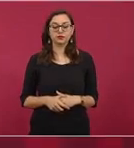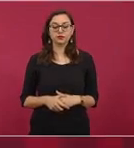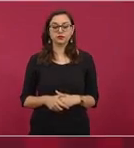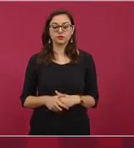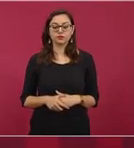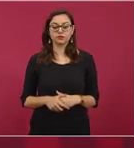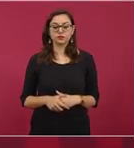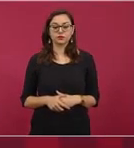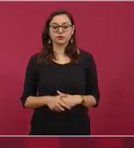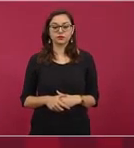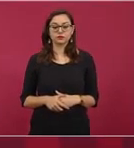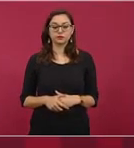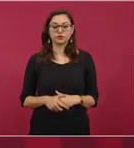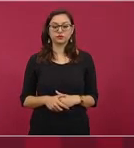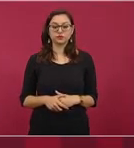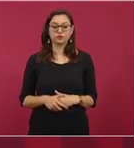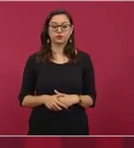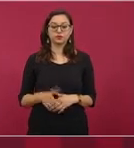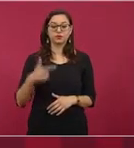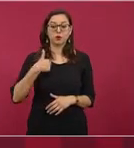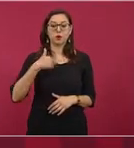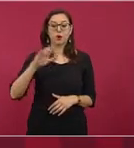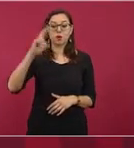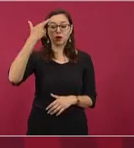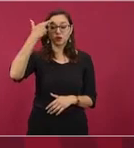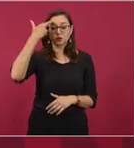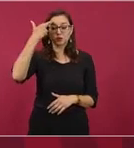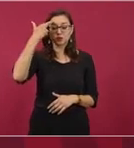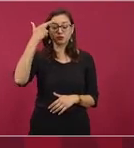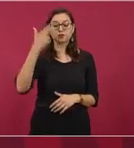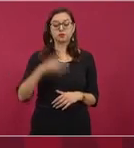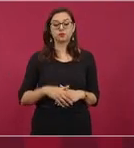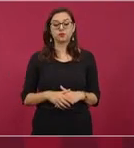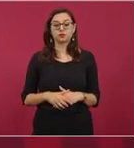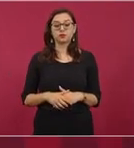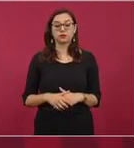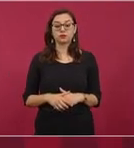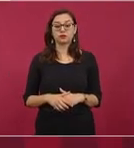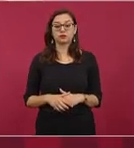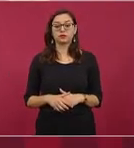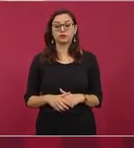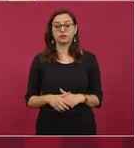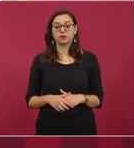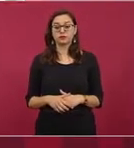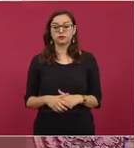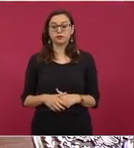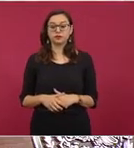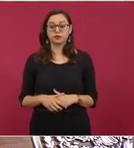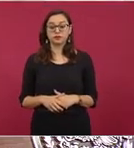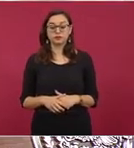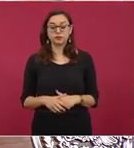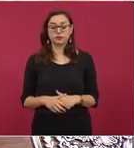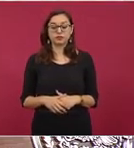esa vez me invitaron a un acto que precisamente